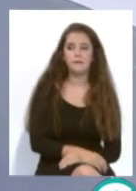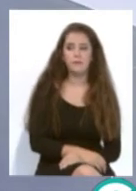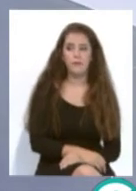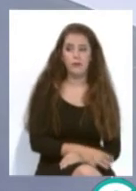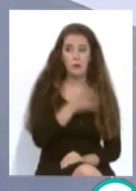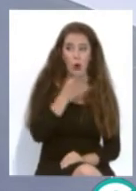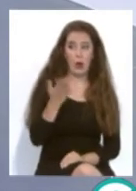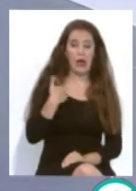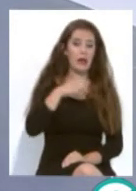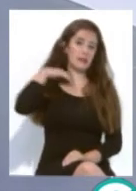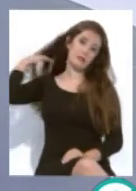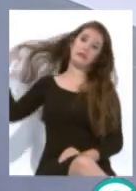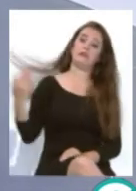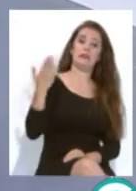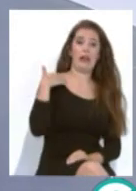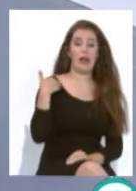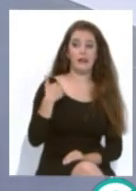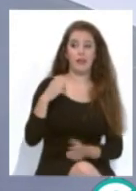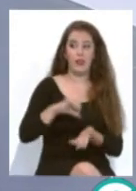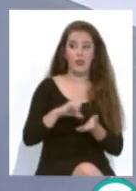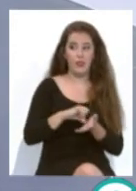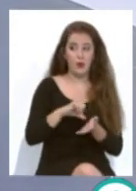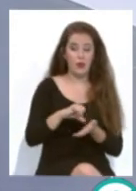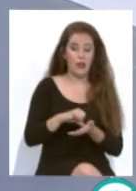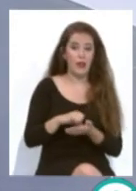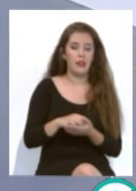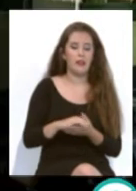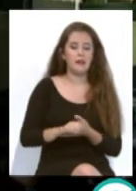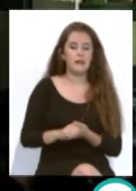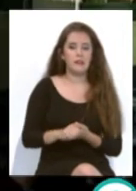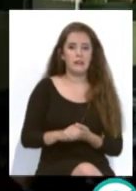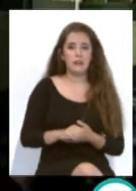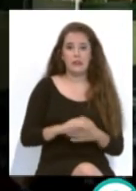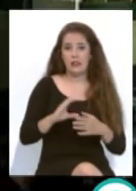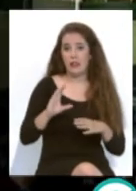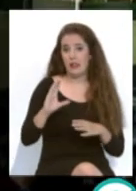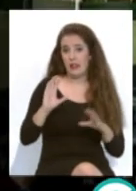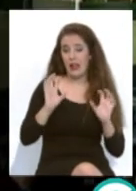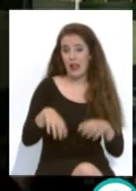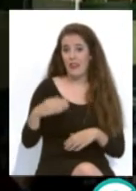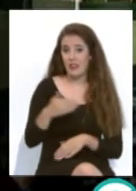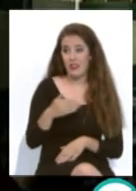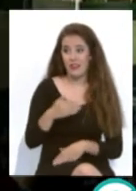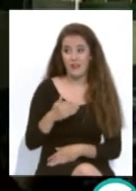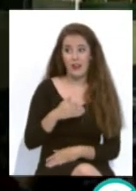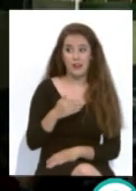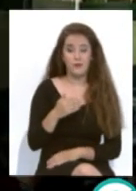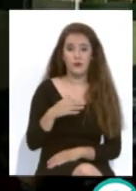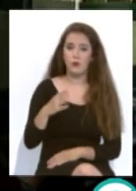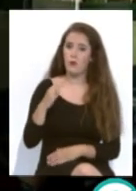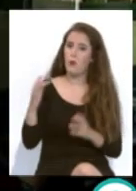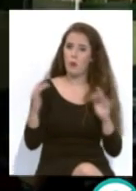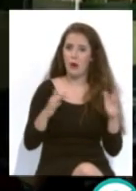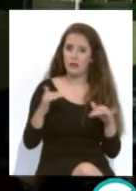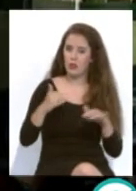esa preciosa ciudad insular, el Cádiz B tenía un partido muy,